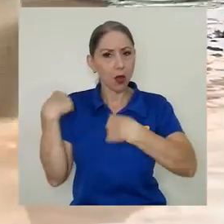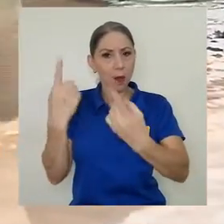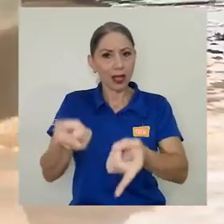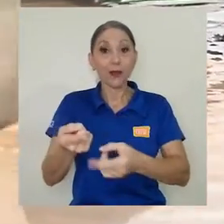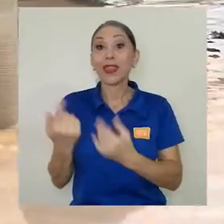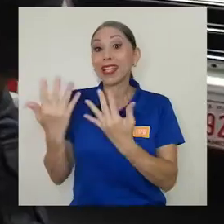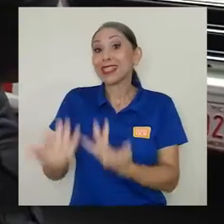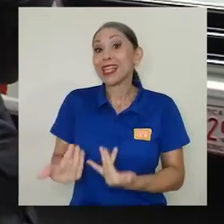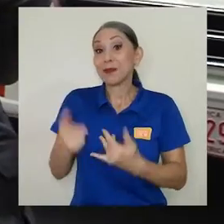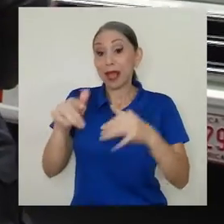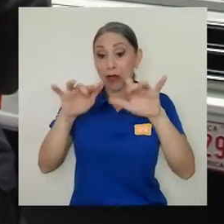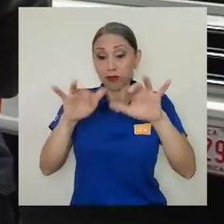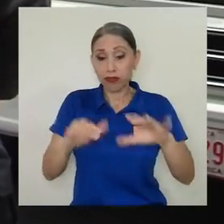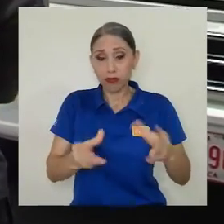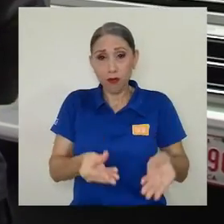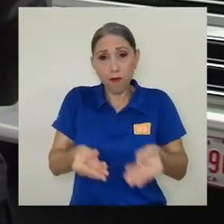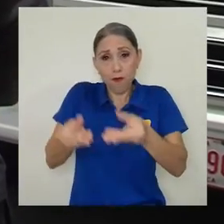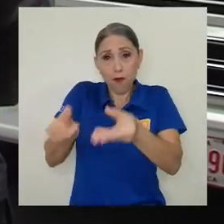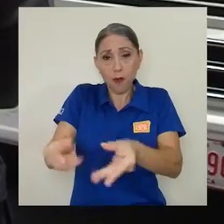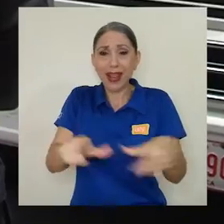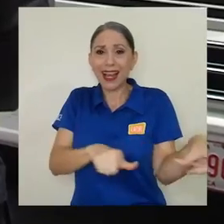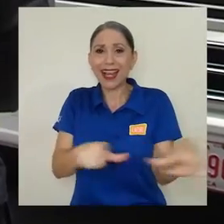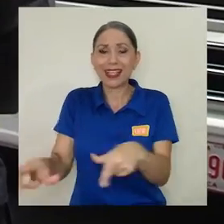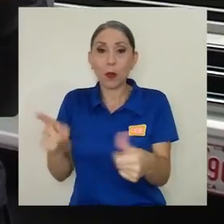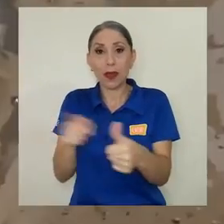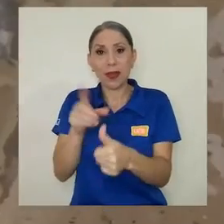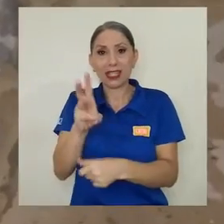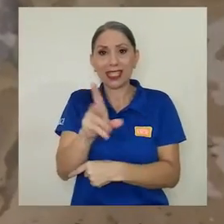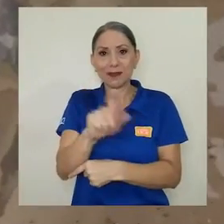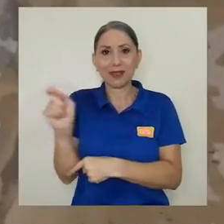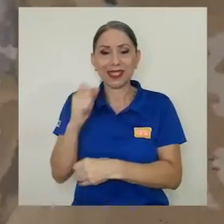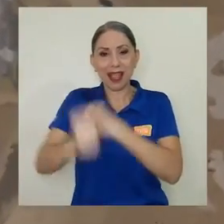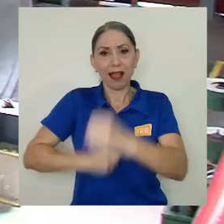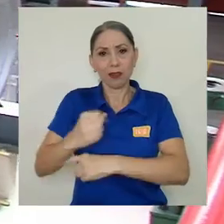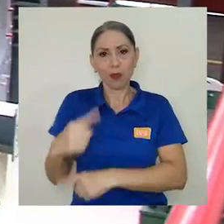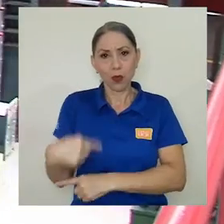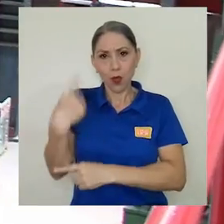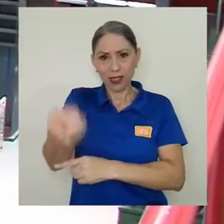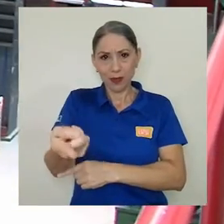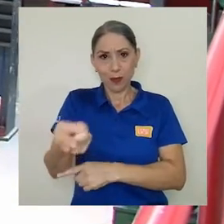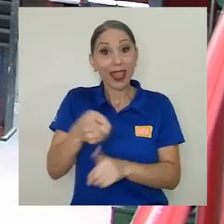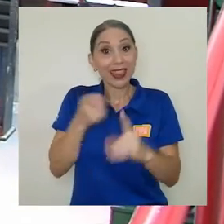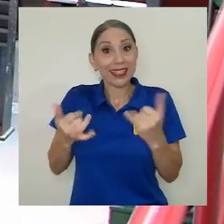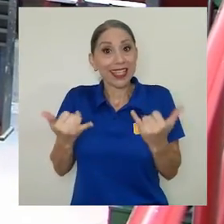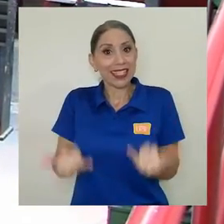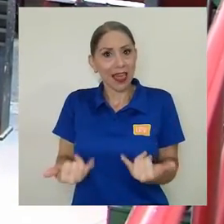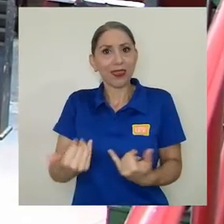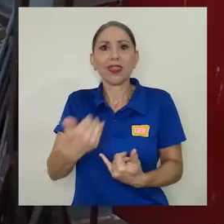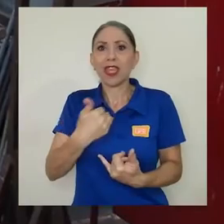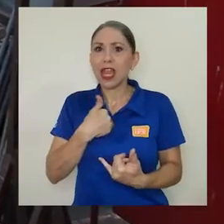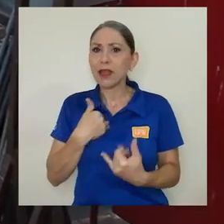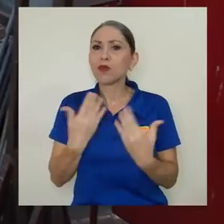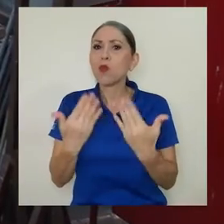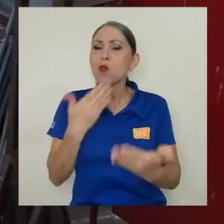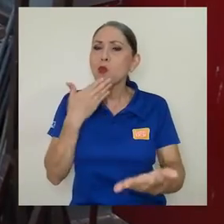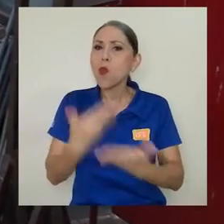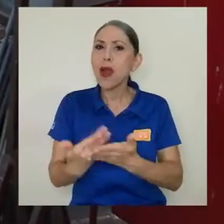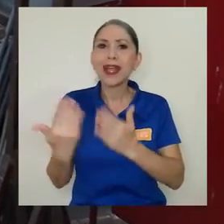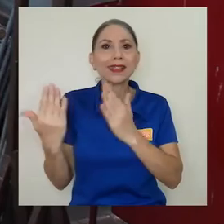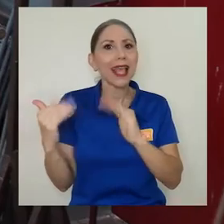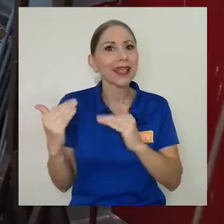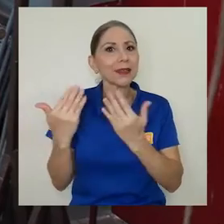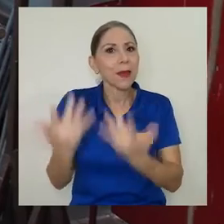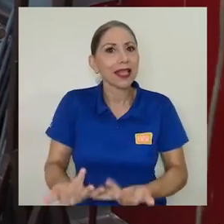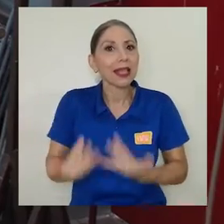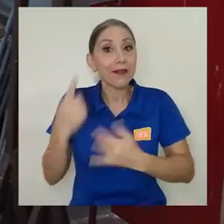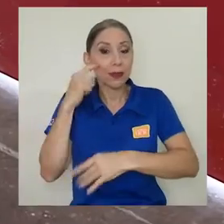Se espera que este documento esté listo para inicios del primer semestre del 2022, el cual desde ya cuenta con altas expectativas debido